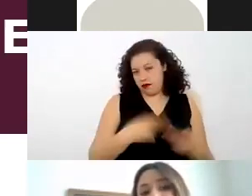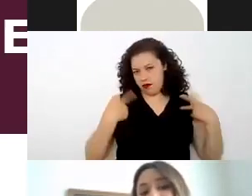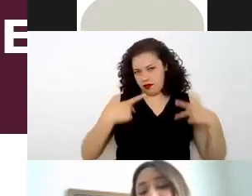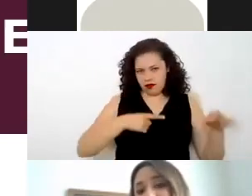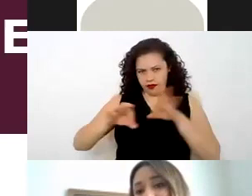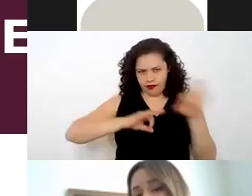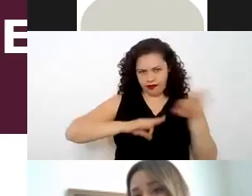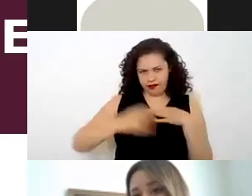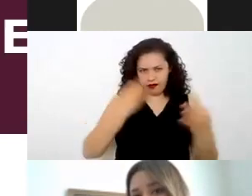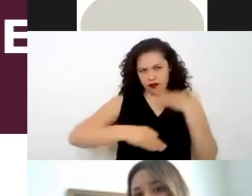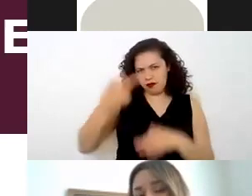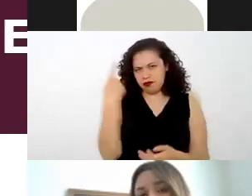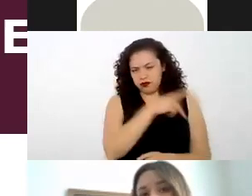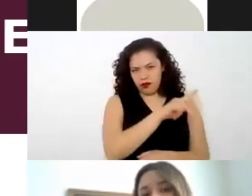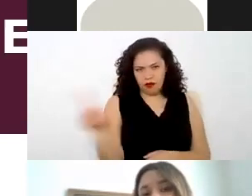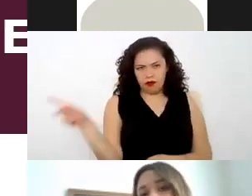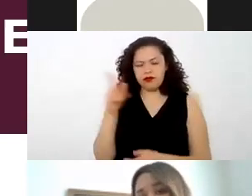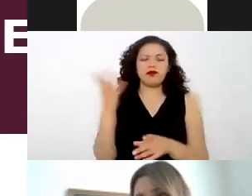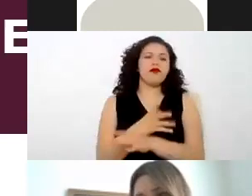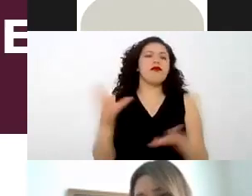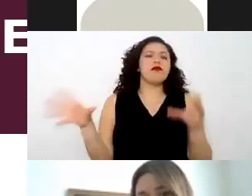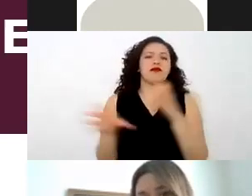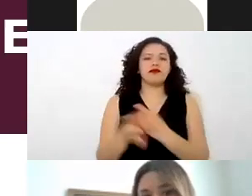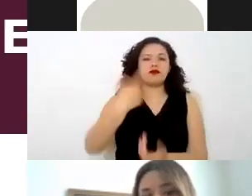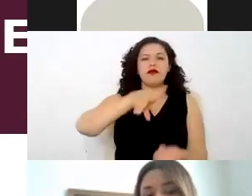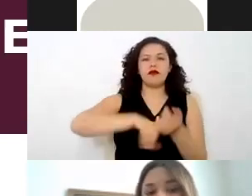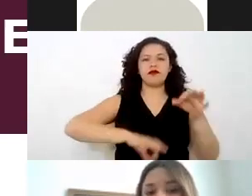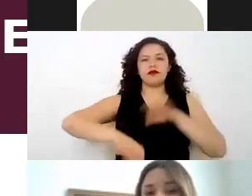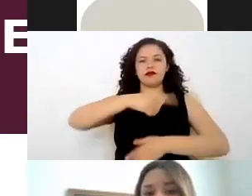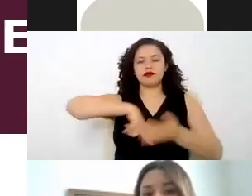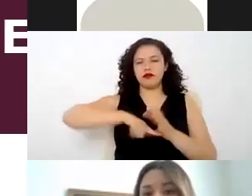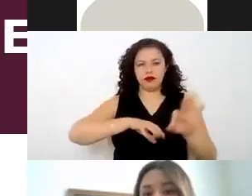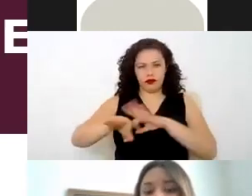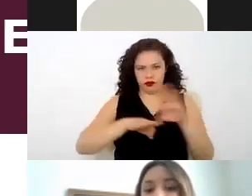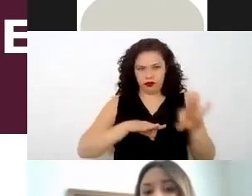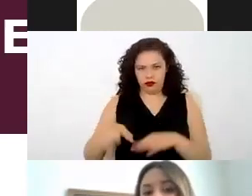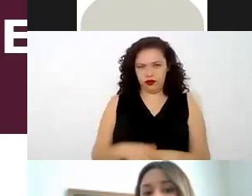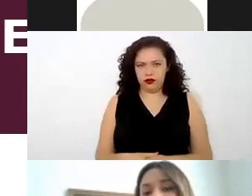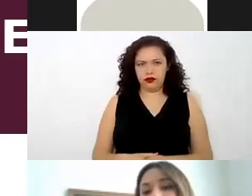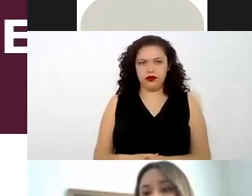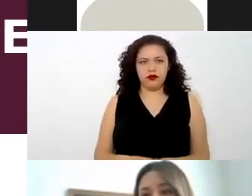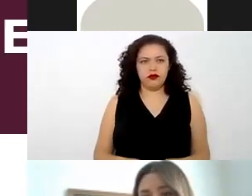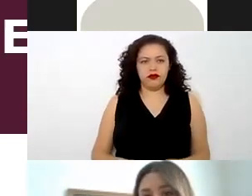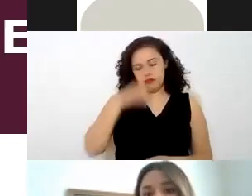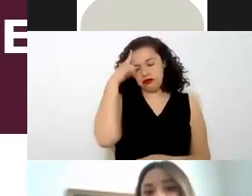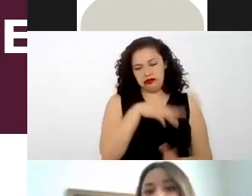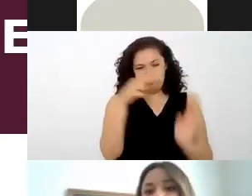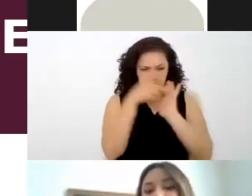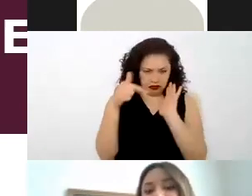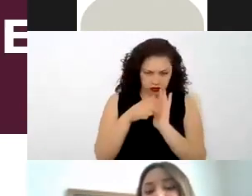aquellos instrumentos que debemos de contener en los centros de trabajo respecto de los reglamentos